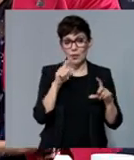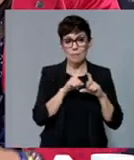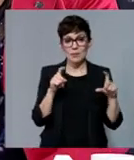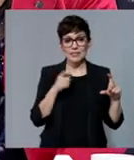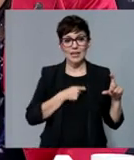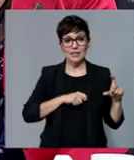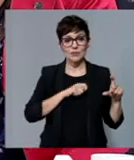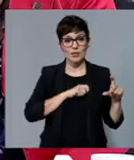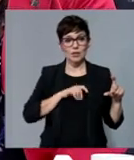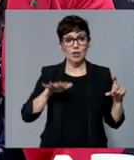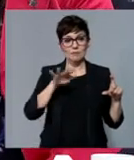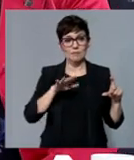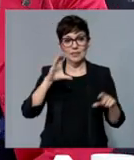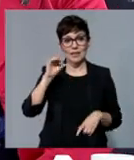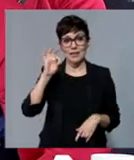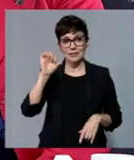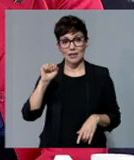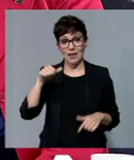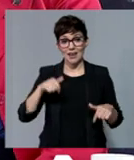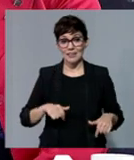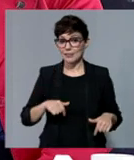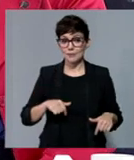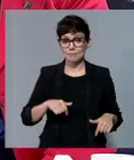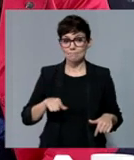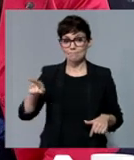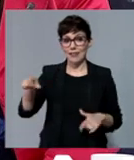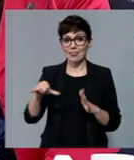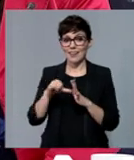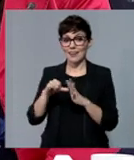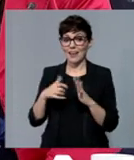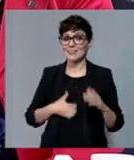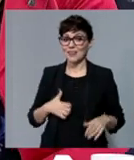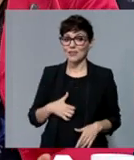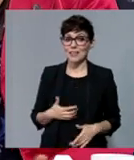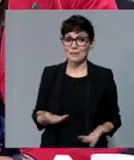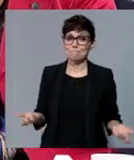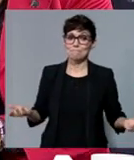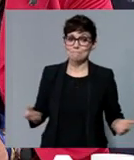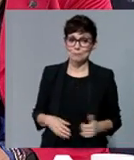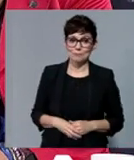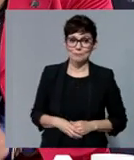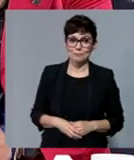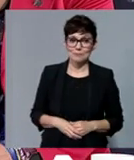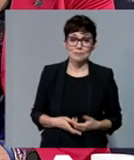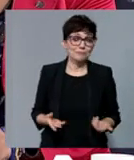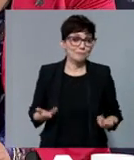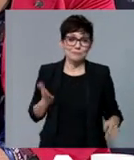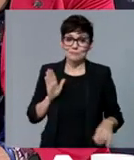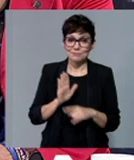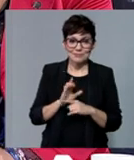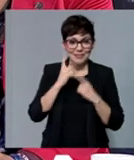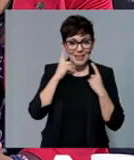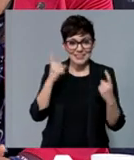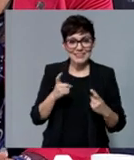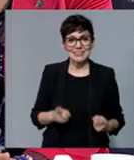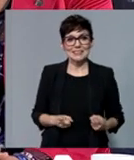que se dedica a aeroespacial es Casa, y Casa no está aquí, está mucho más cerca de Sevilla de lo que está de Murcia. Entonces, bueno, hay que estar ahí, hay que intentarlo, hay que